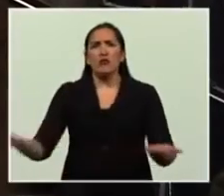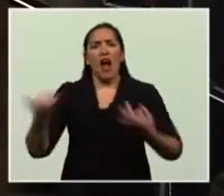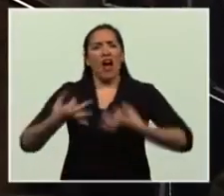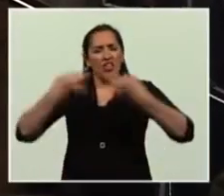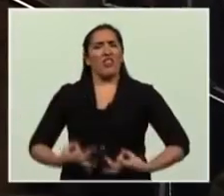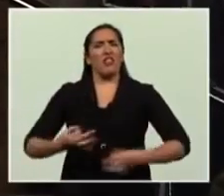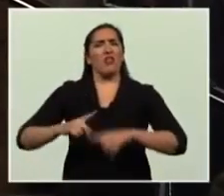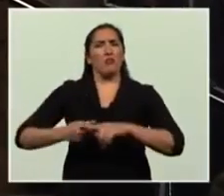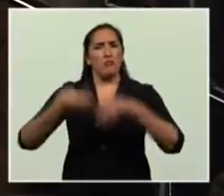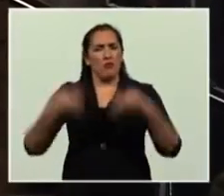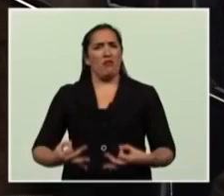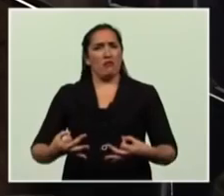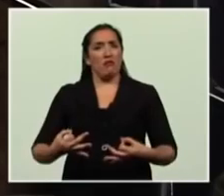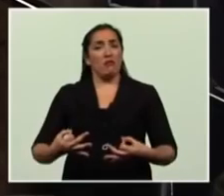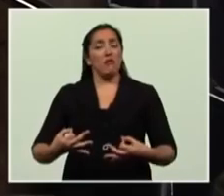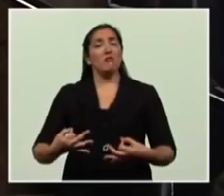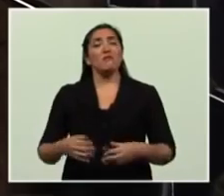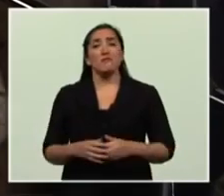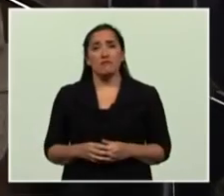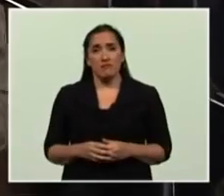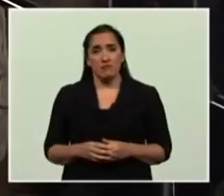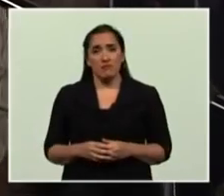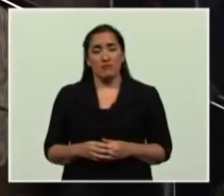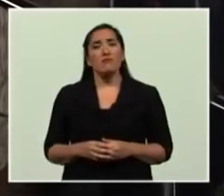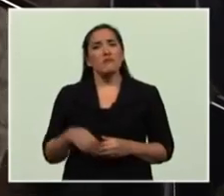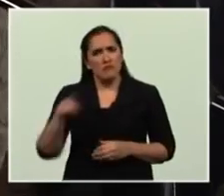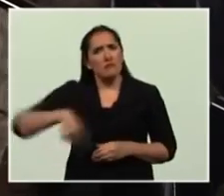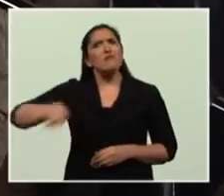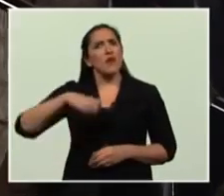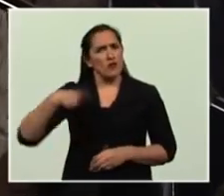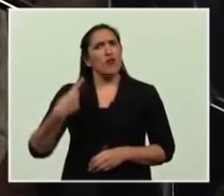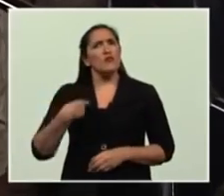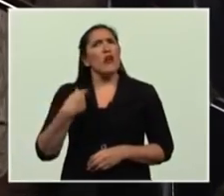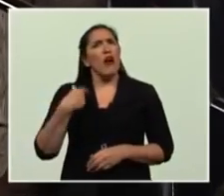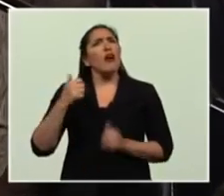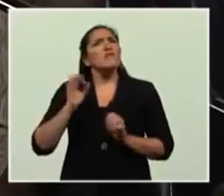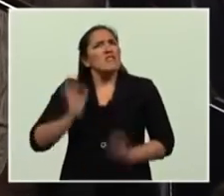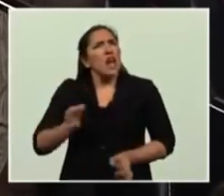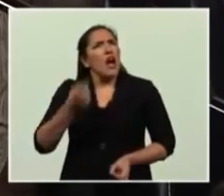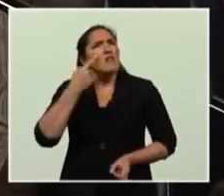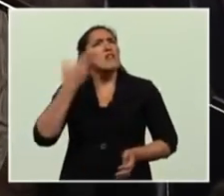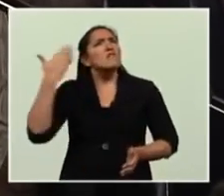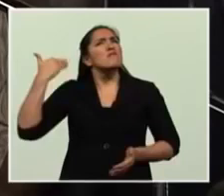que finalmente, haciéndose cargo de sus errores,